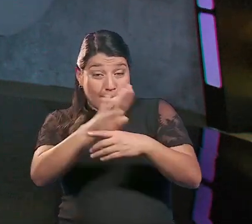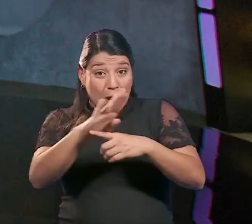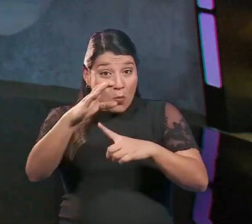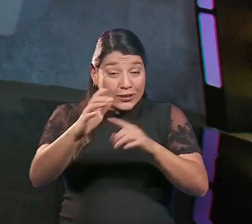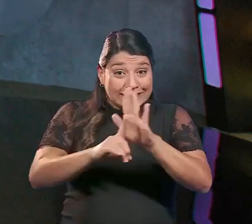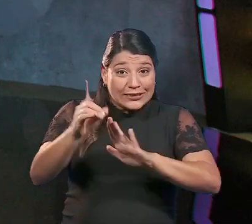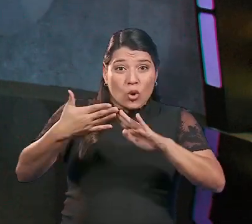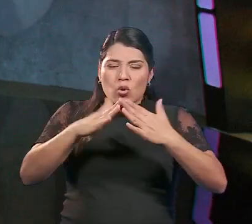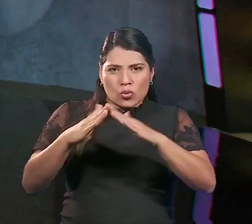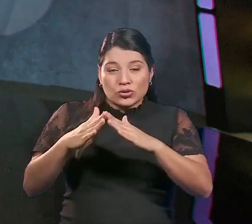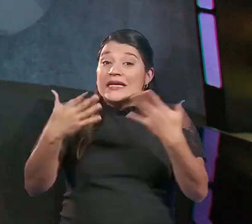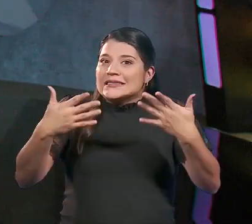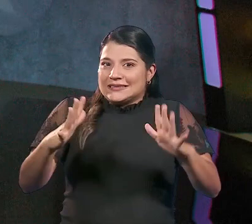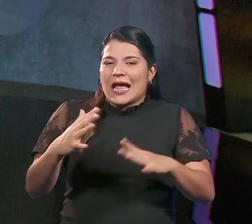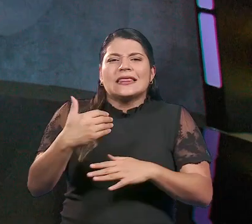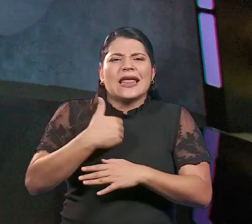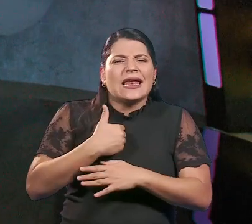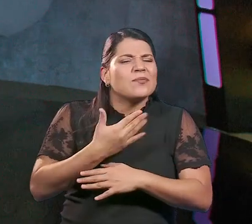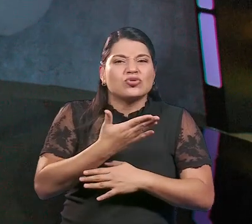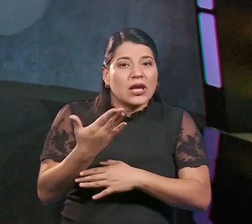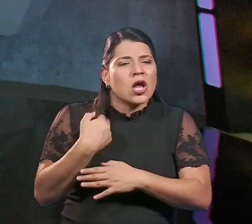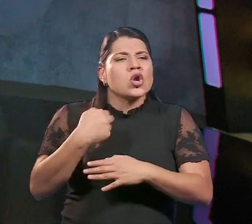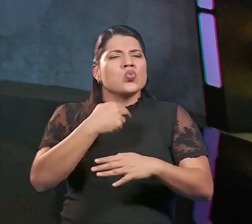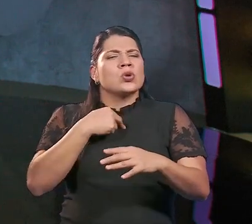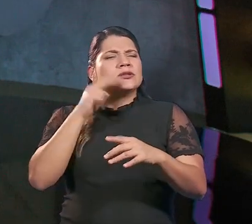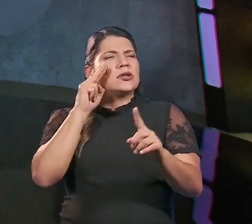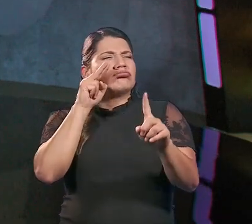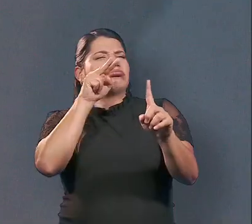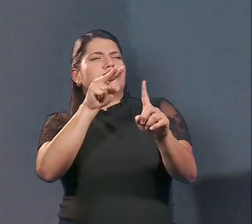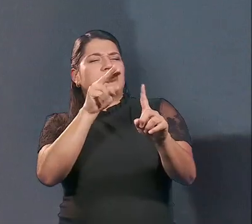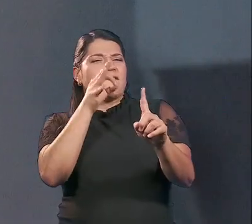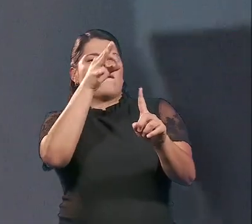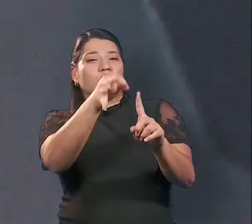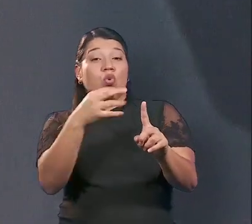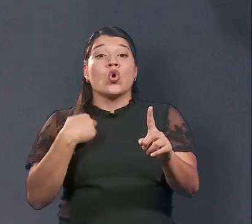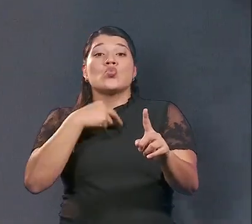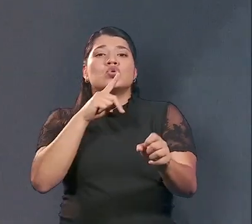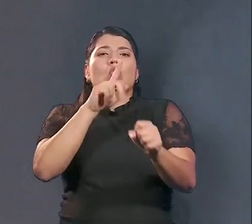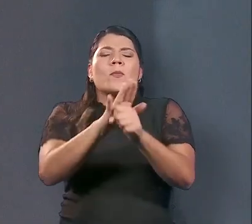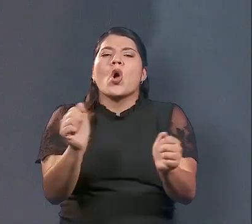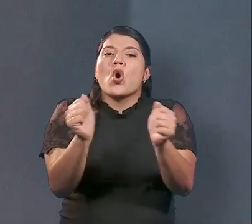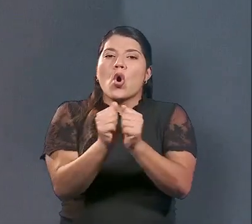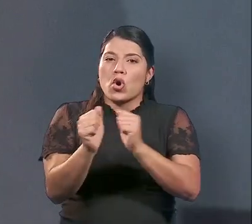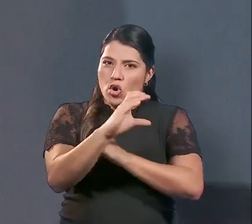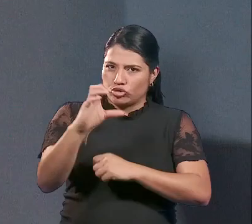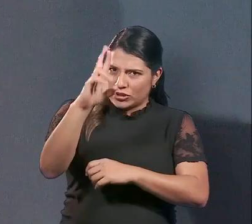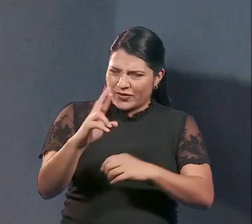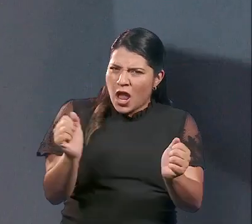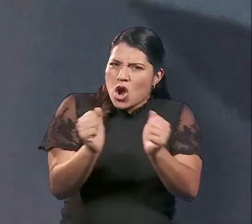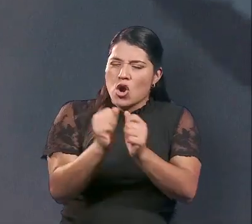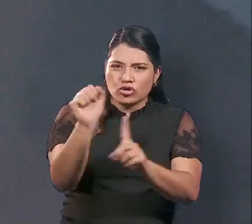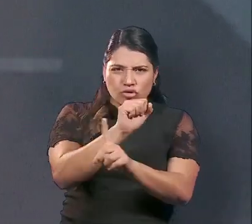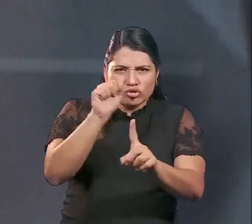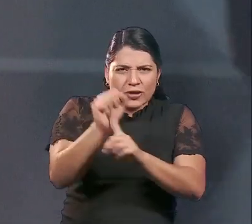Popular y Desarrollo Comunal ya tenemos puesta nuestra mirada en el futuro. Nuestro compromiso es con el país, con la